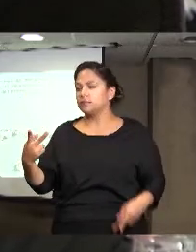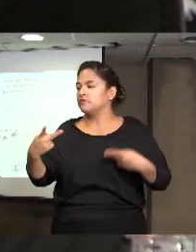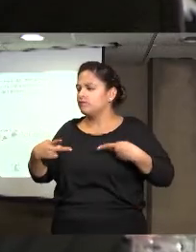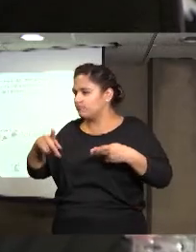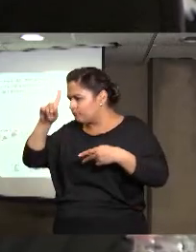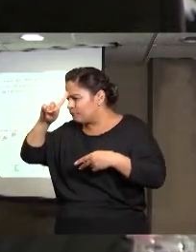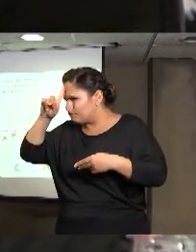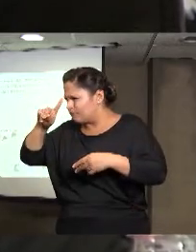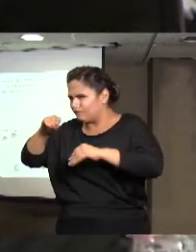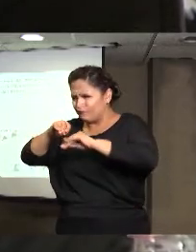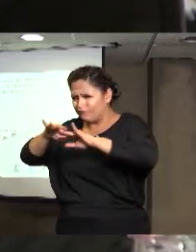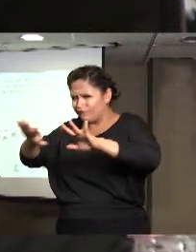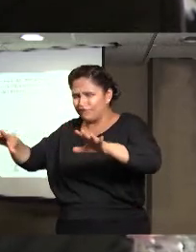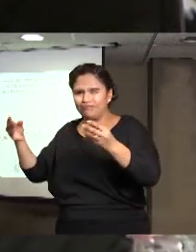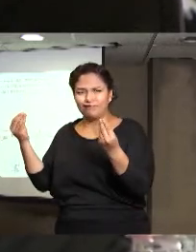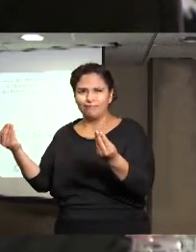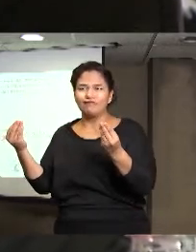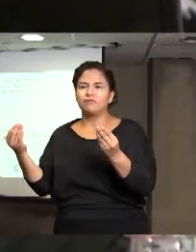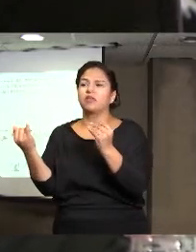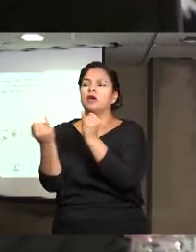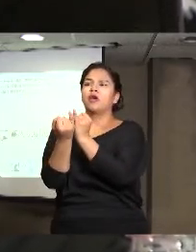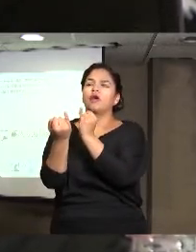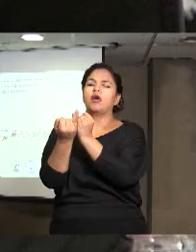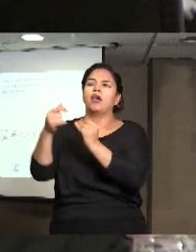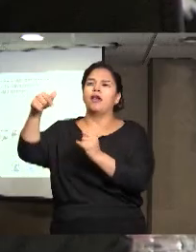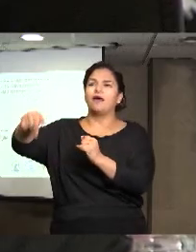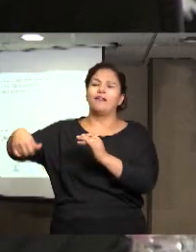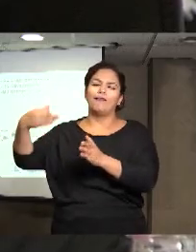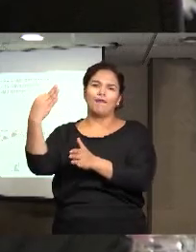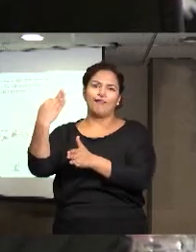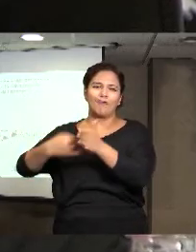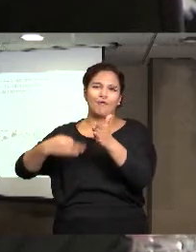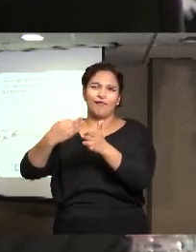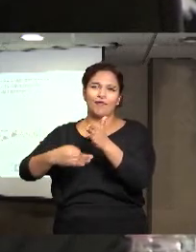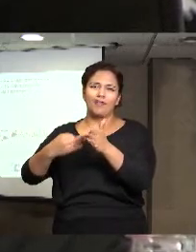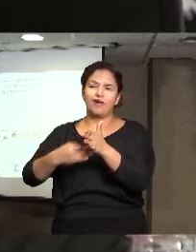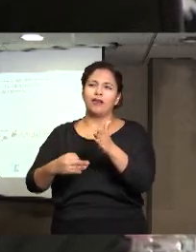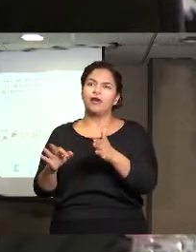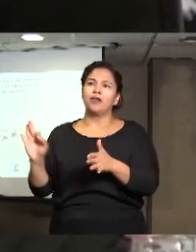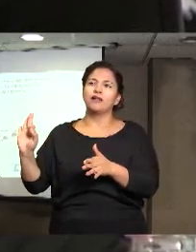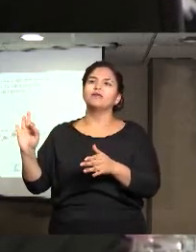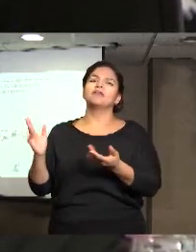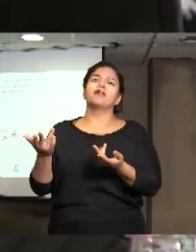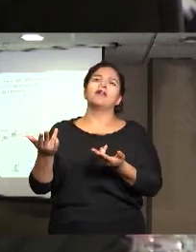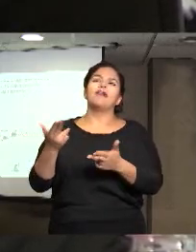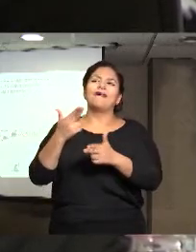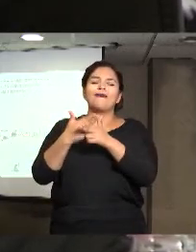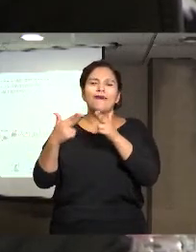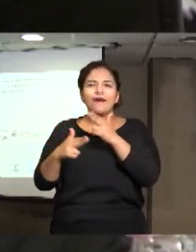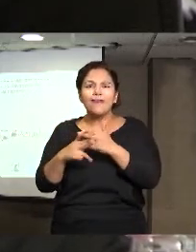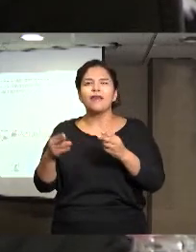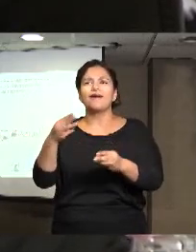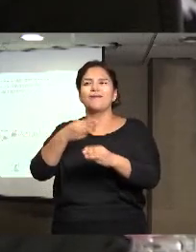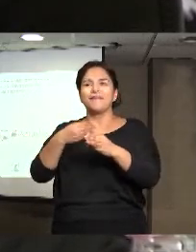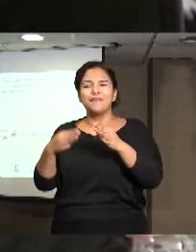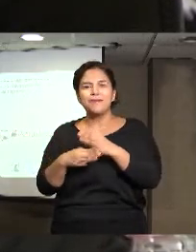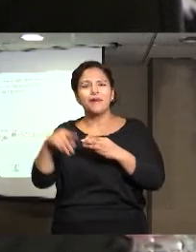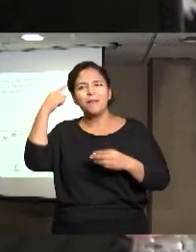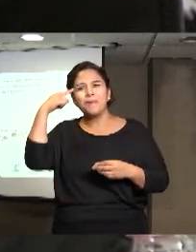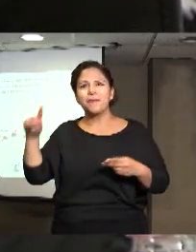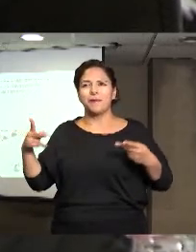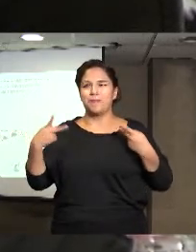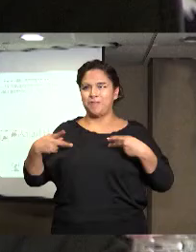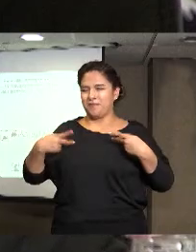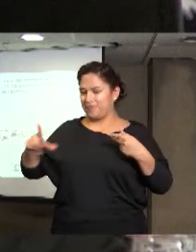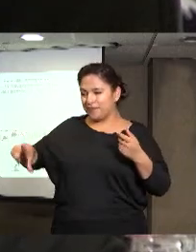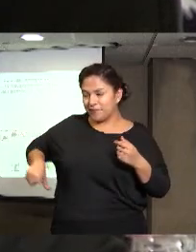básicamente las limitaciones. La falta de herramientas para que las autoridades correspondientes,